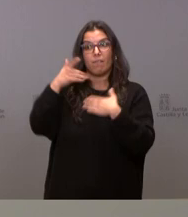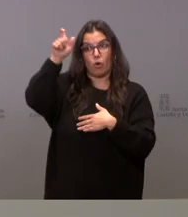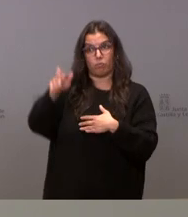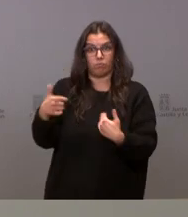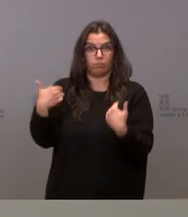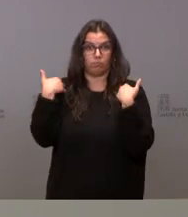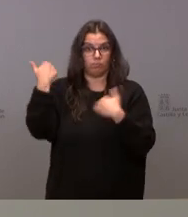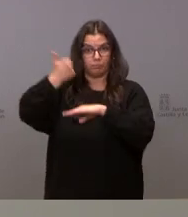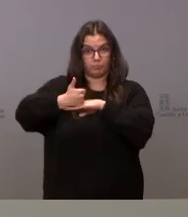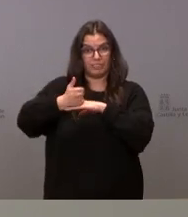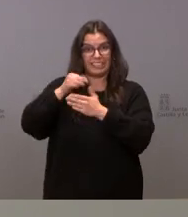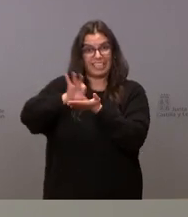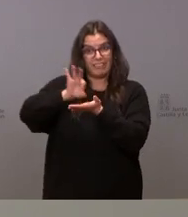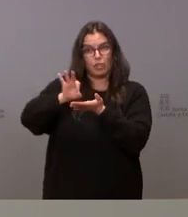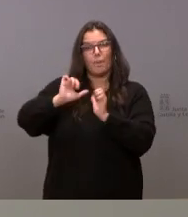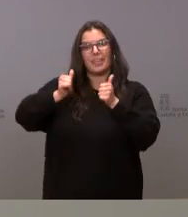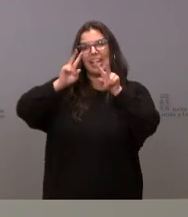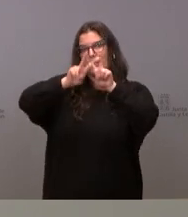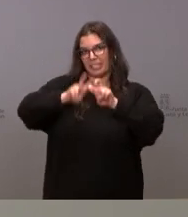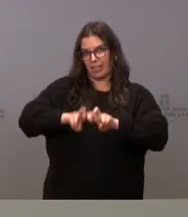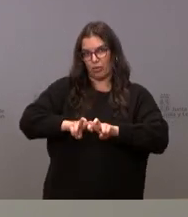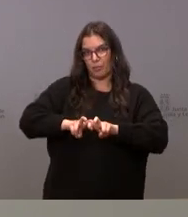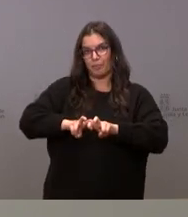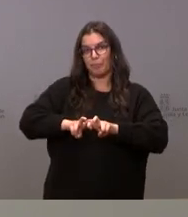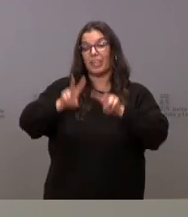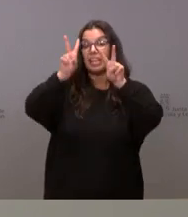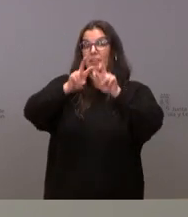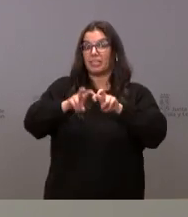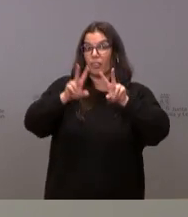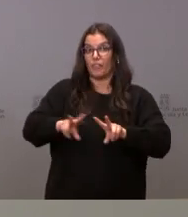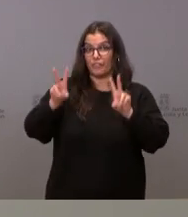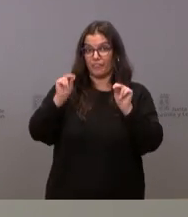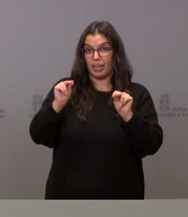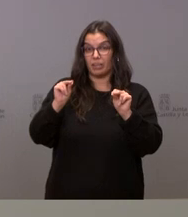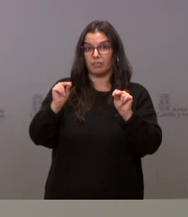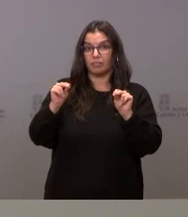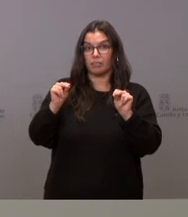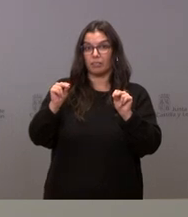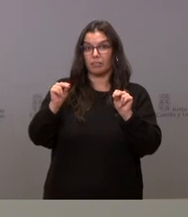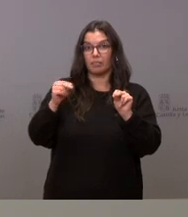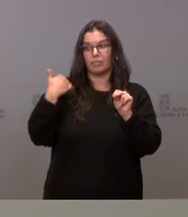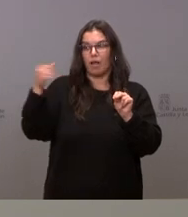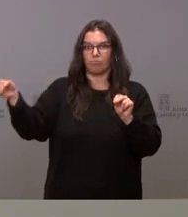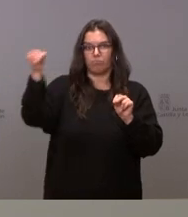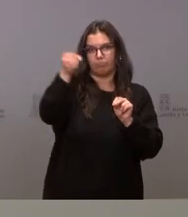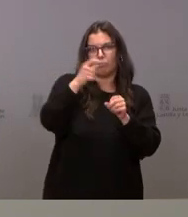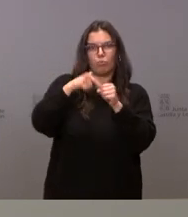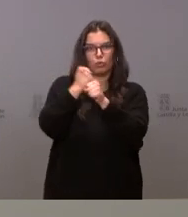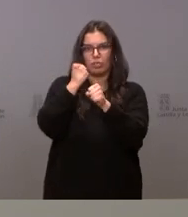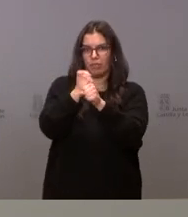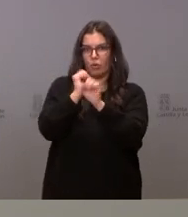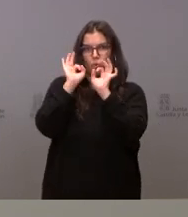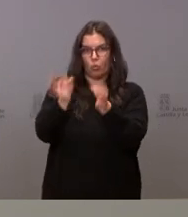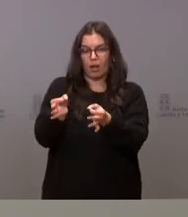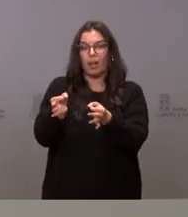y había una investigación en marcha al cerrar la investigación se le ha restituido en su puesto pero